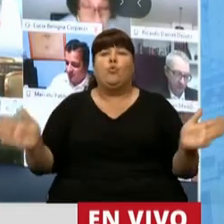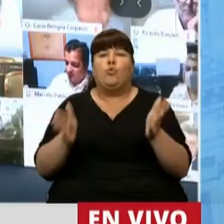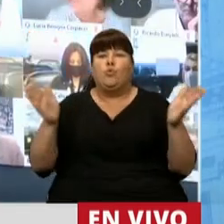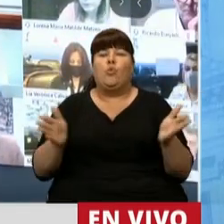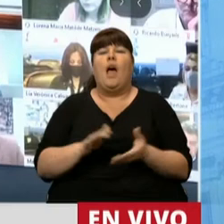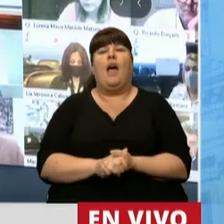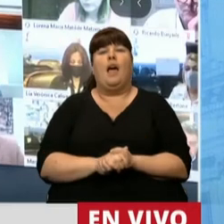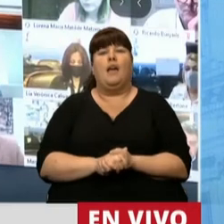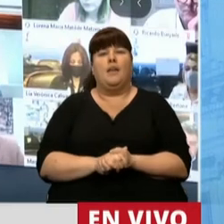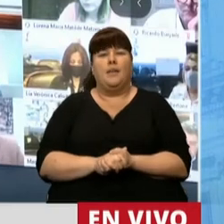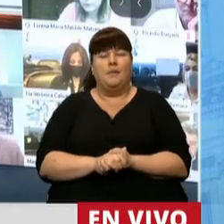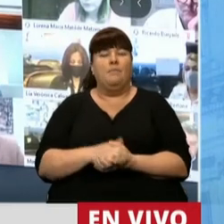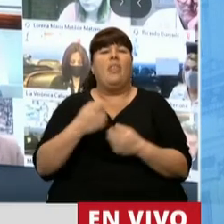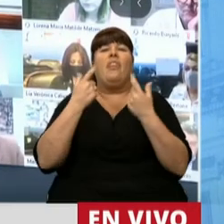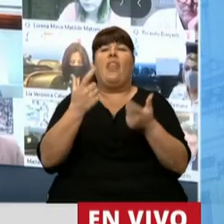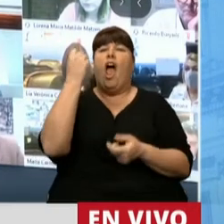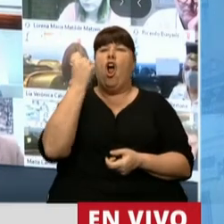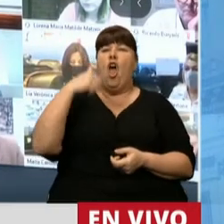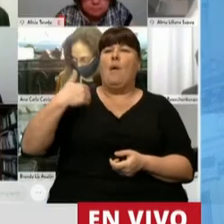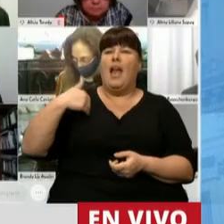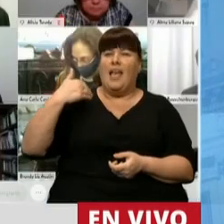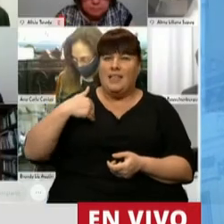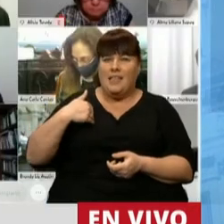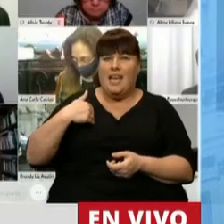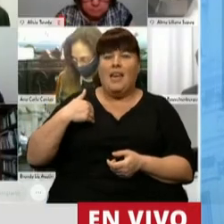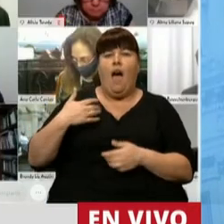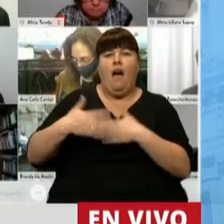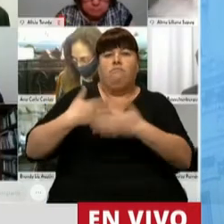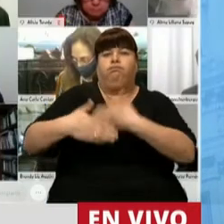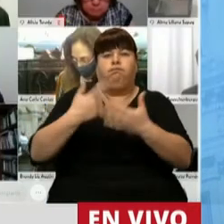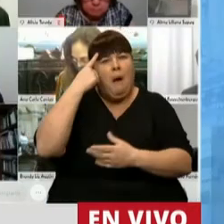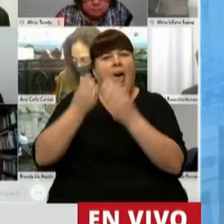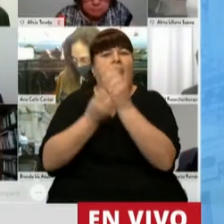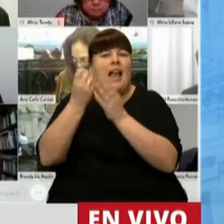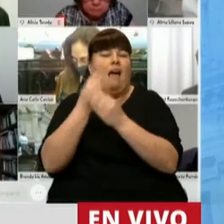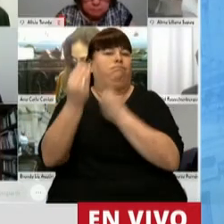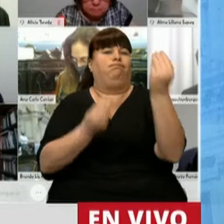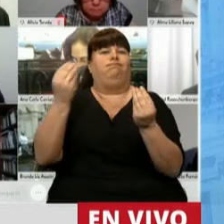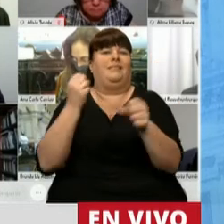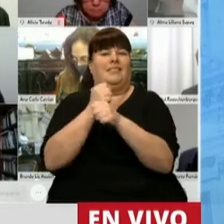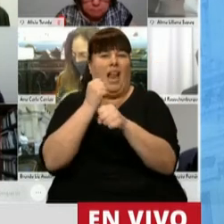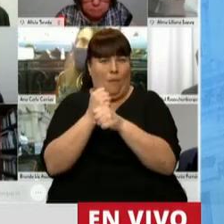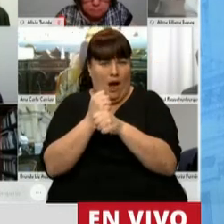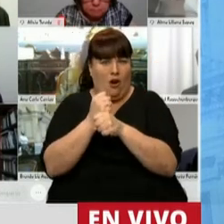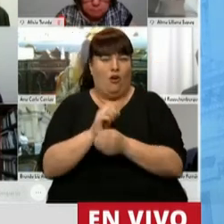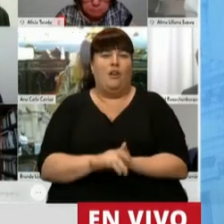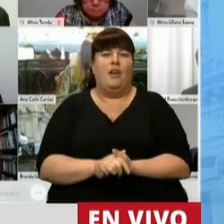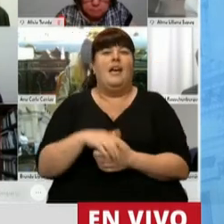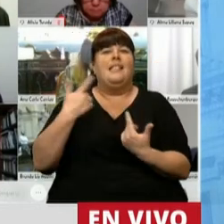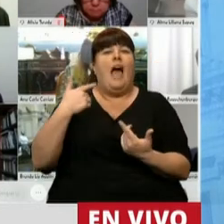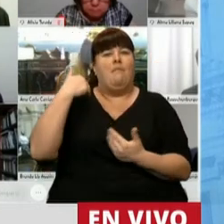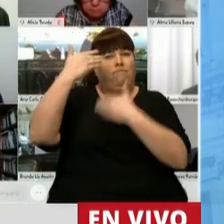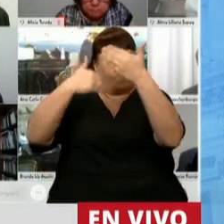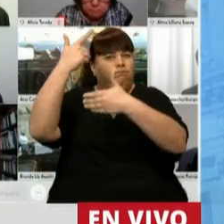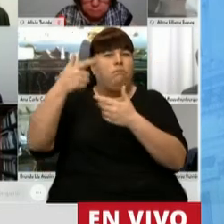y su dinamismo seguramente aportará a la economía argentina un acelerado ritmo de creación de empleo y brindando salarios